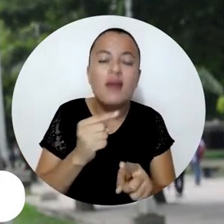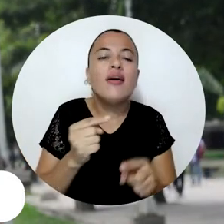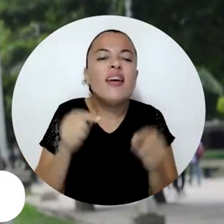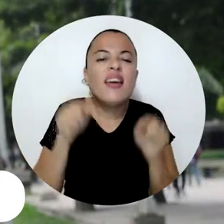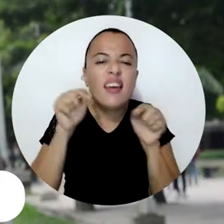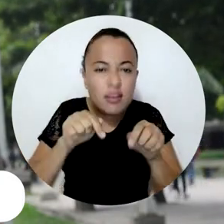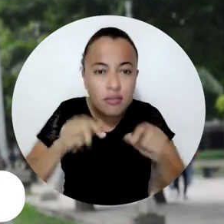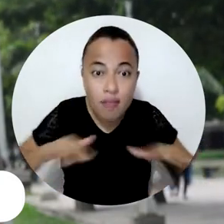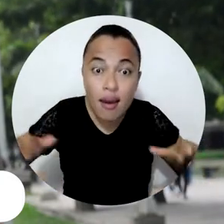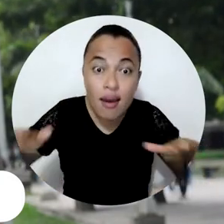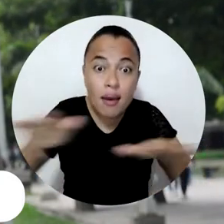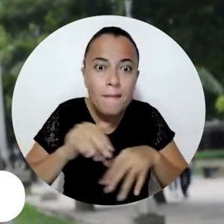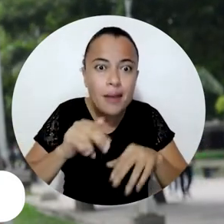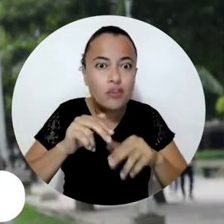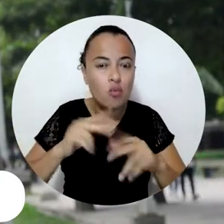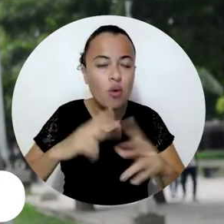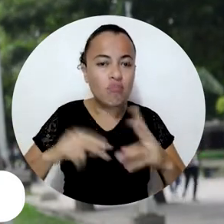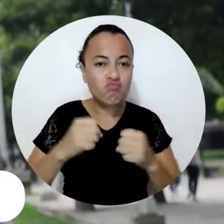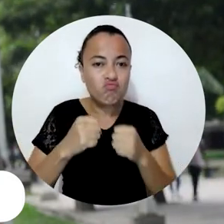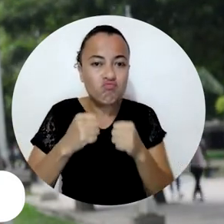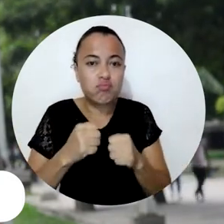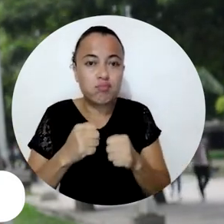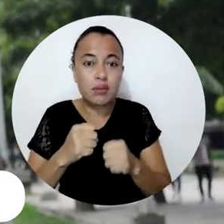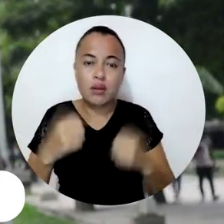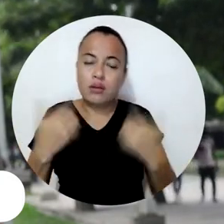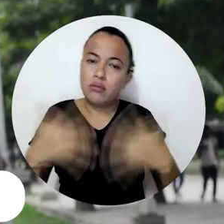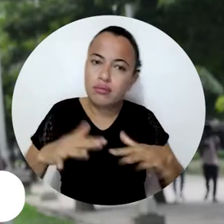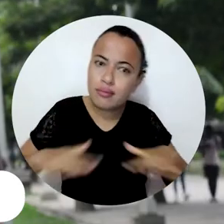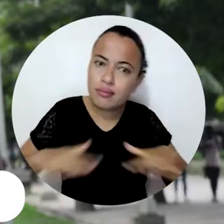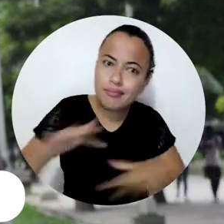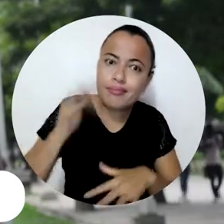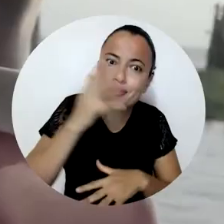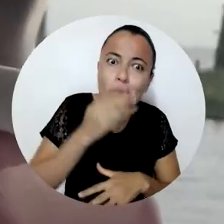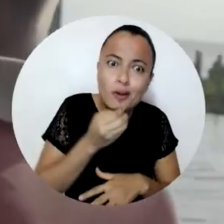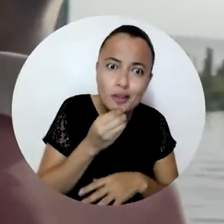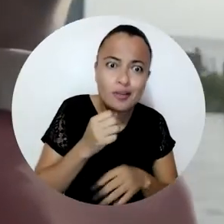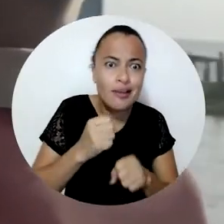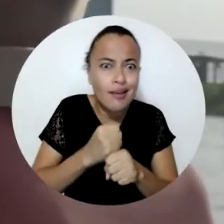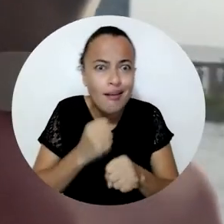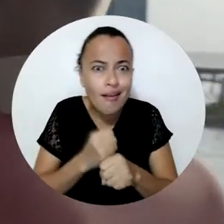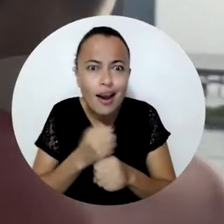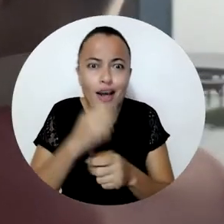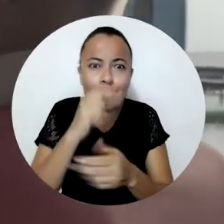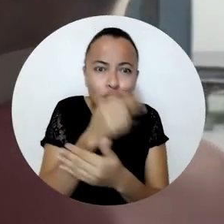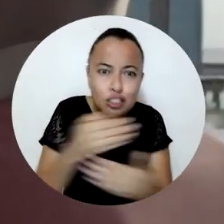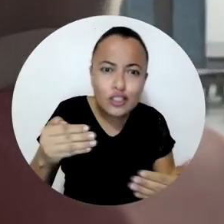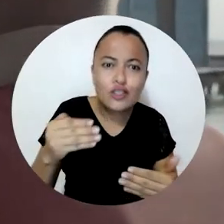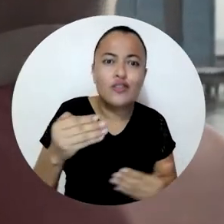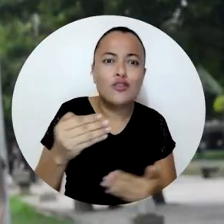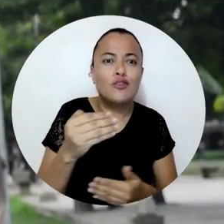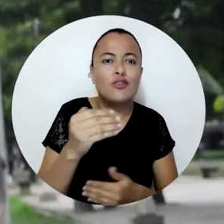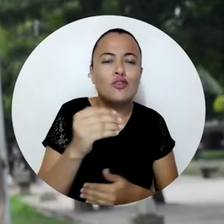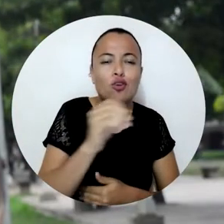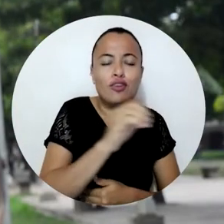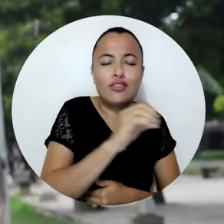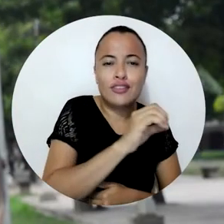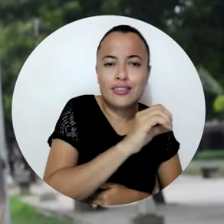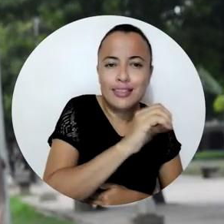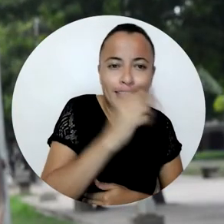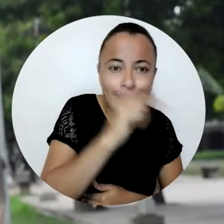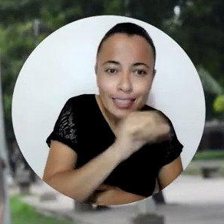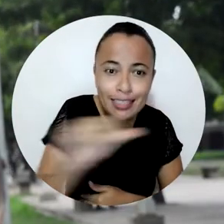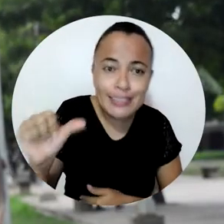este fue el espacio de consolidarlo, y fue realmente un espacio muy lindo, trabajar con los niños y las niñas, las competencias